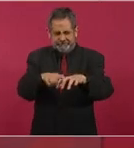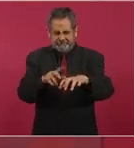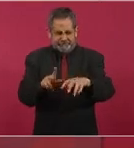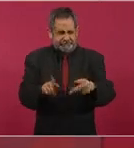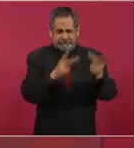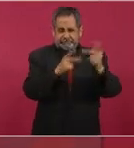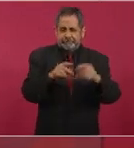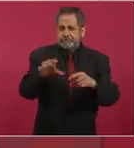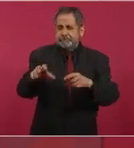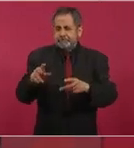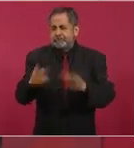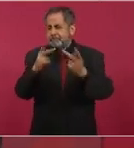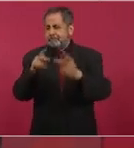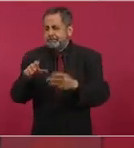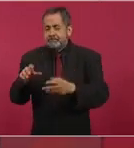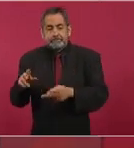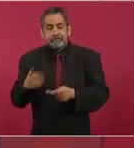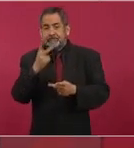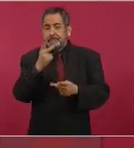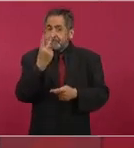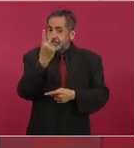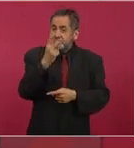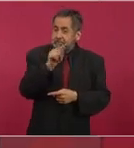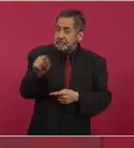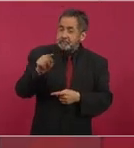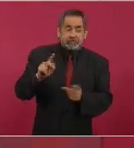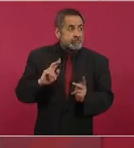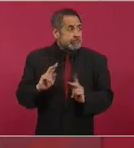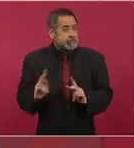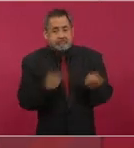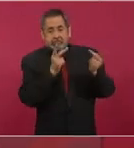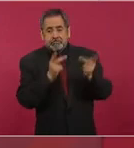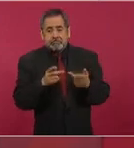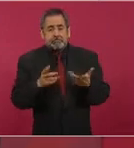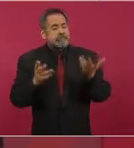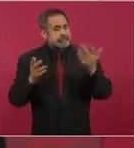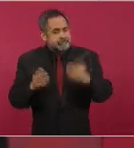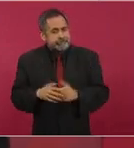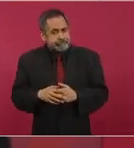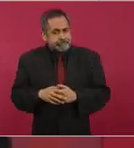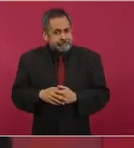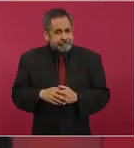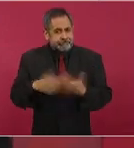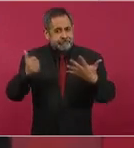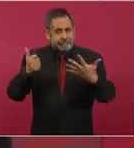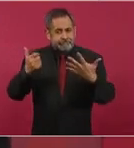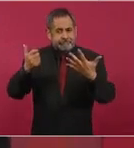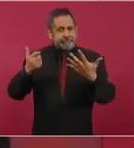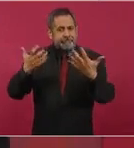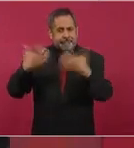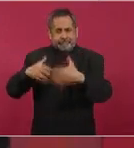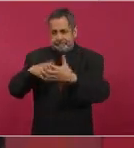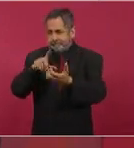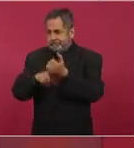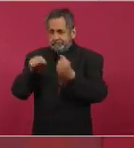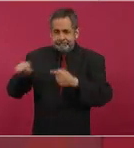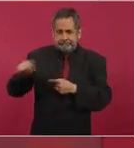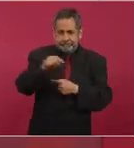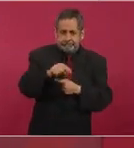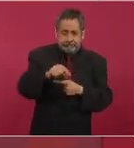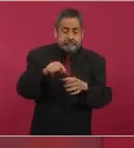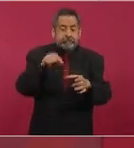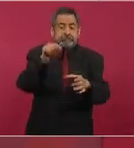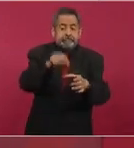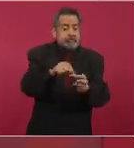dos plantas en las seis refinerías que ahora estamos